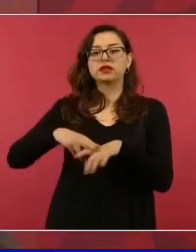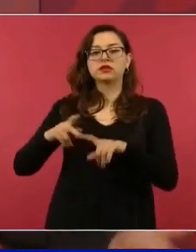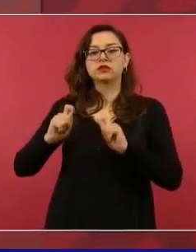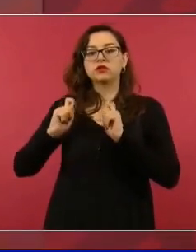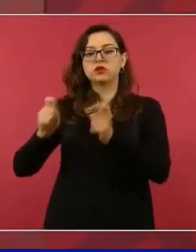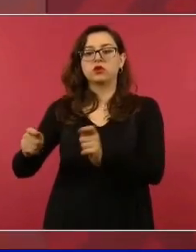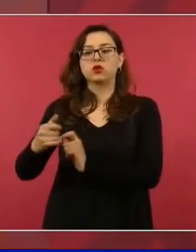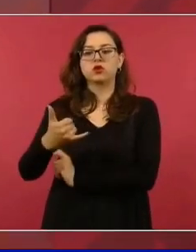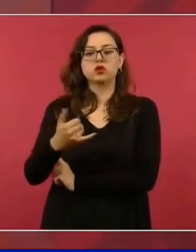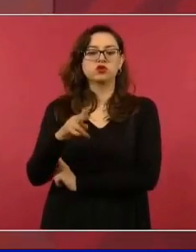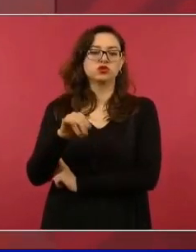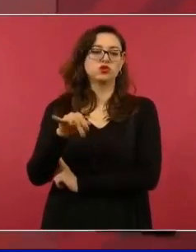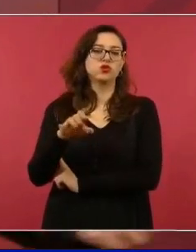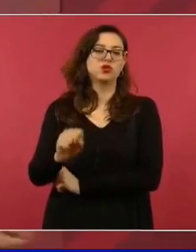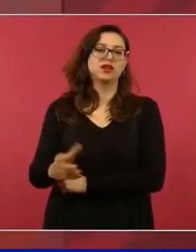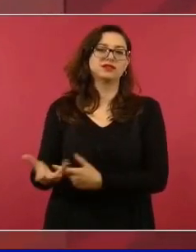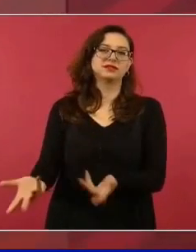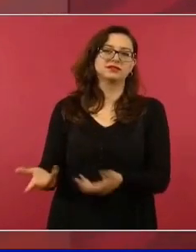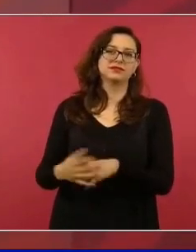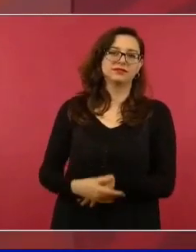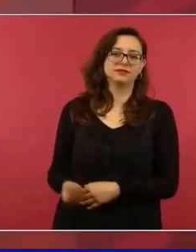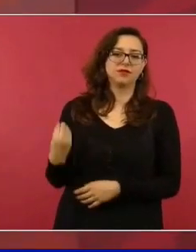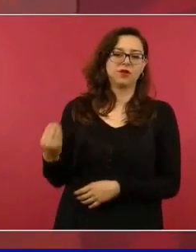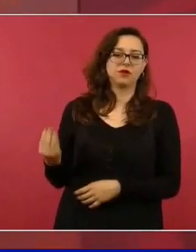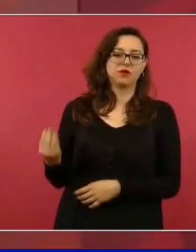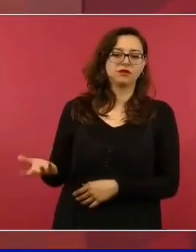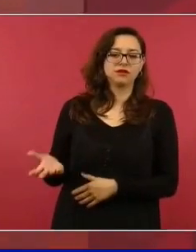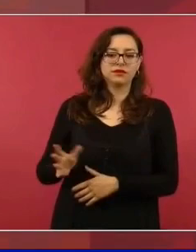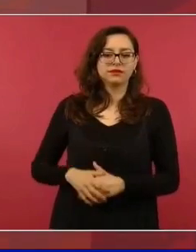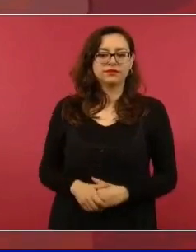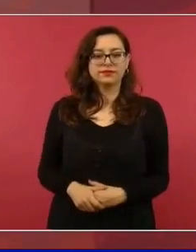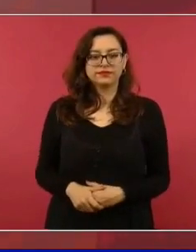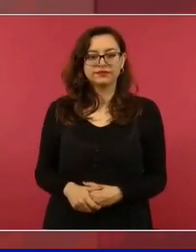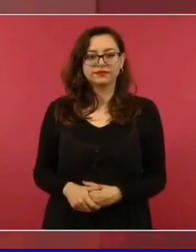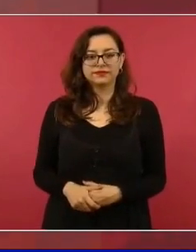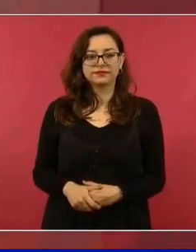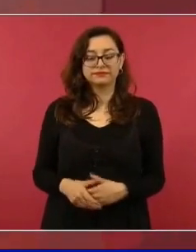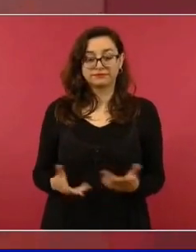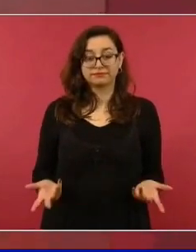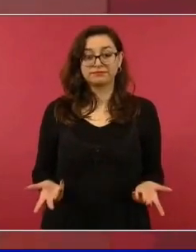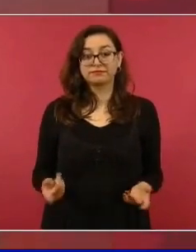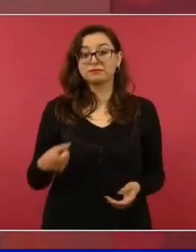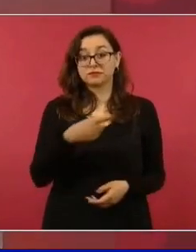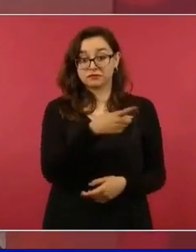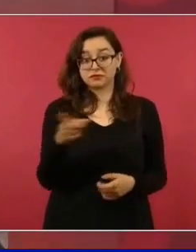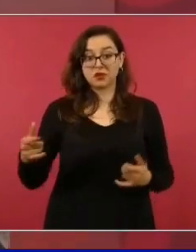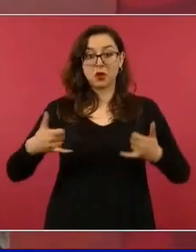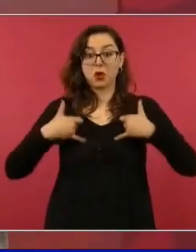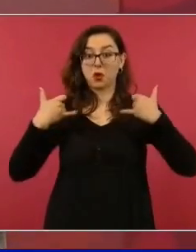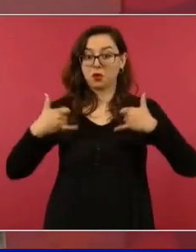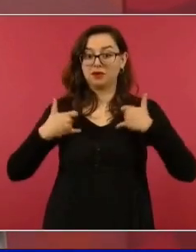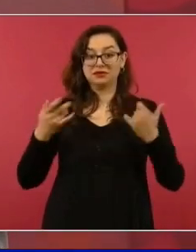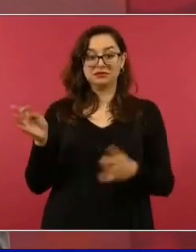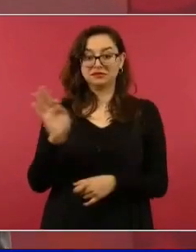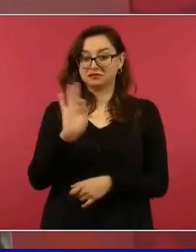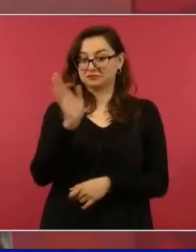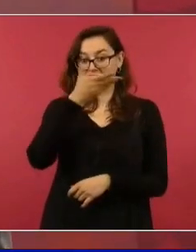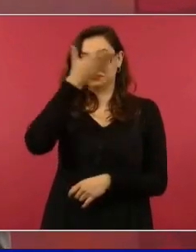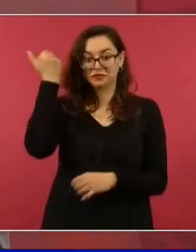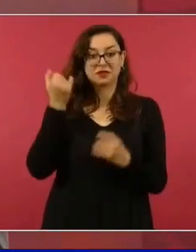Pues imagínense, esto para los jóvenes, porque eso fue en el 2006 y